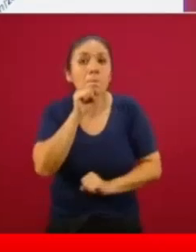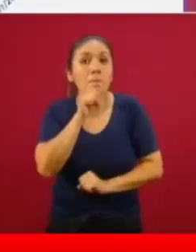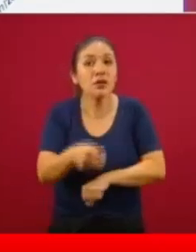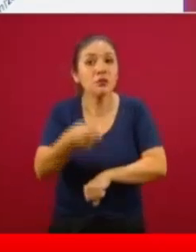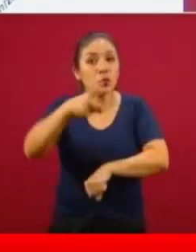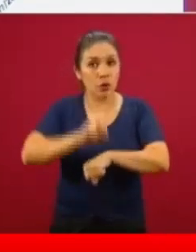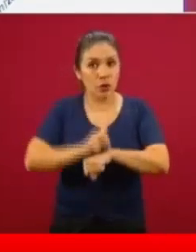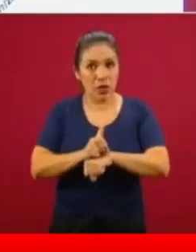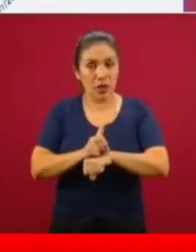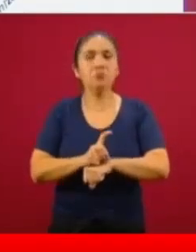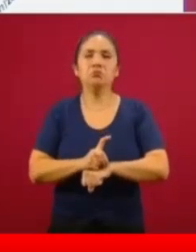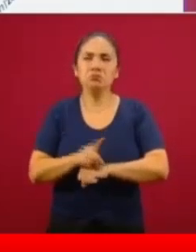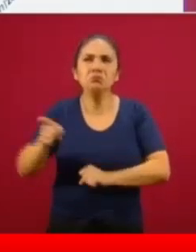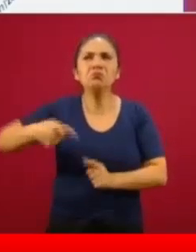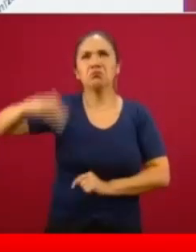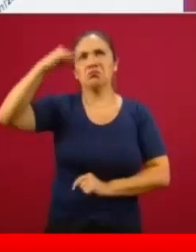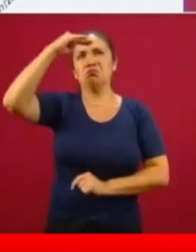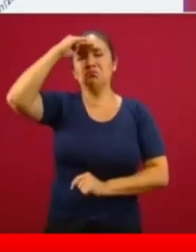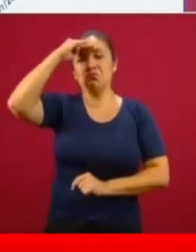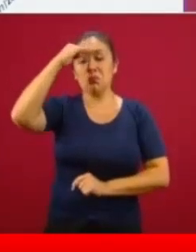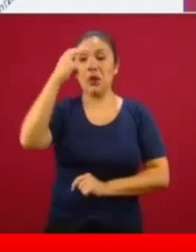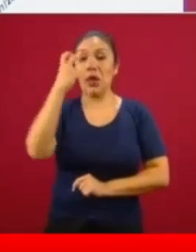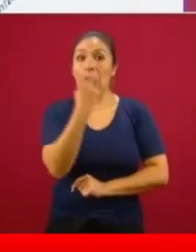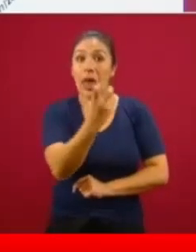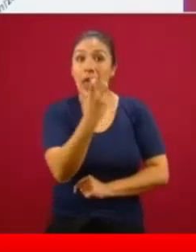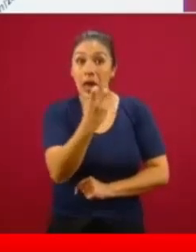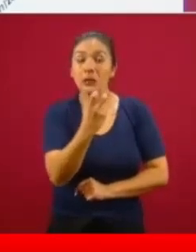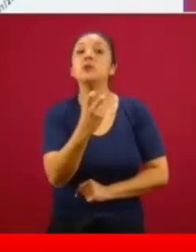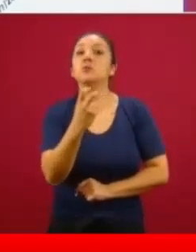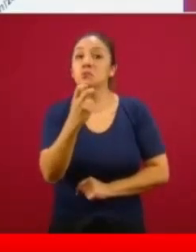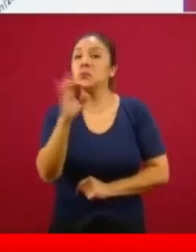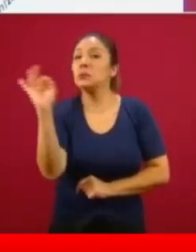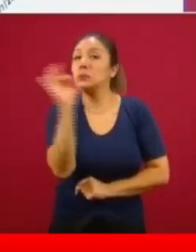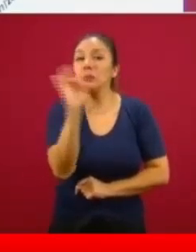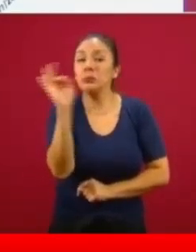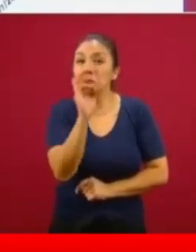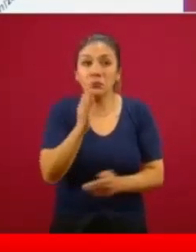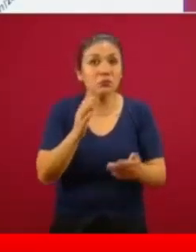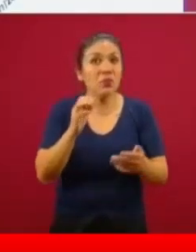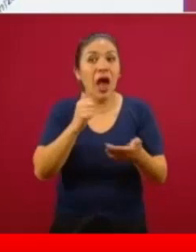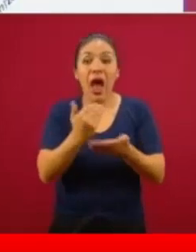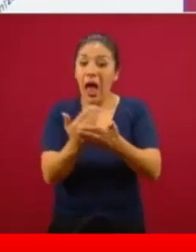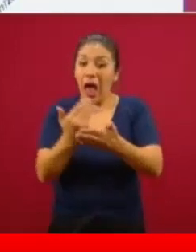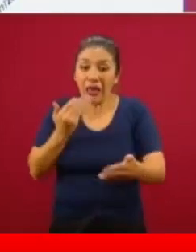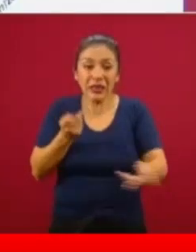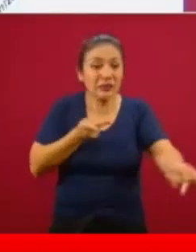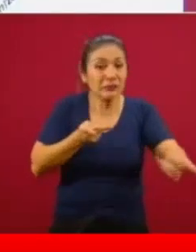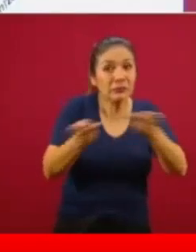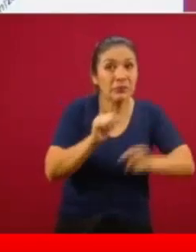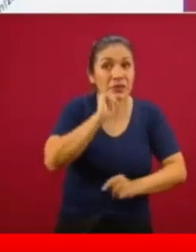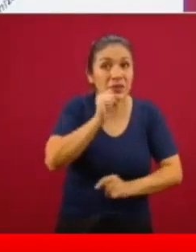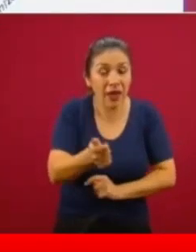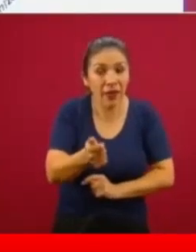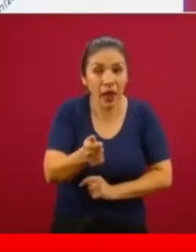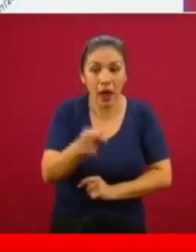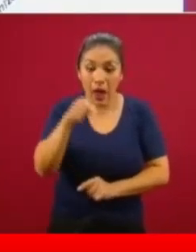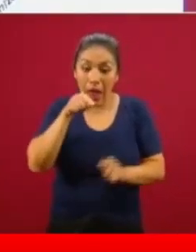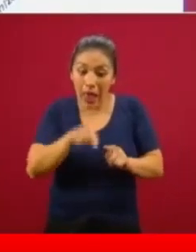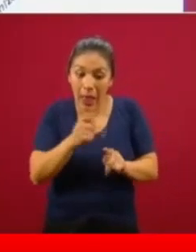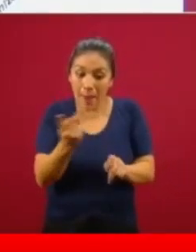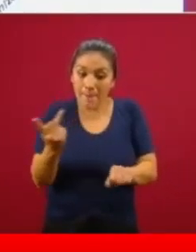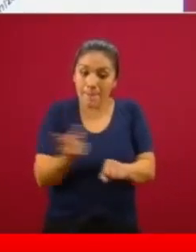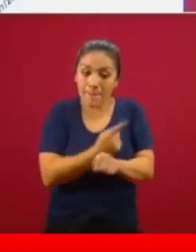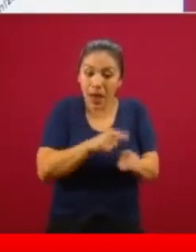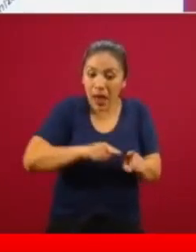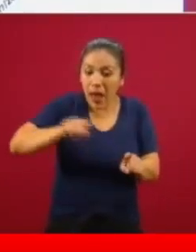Y dijeron, esto es lo que habría pasado sin intervenciones, esto es lo que pasará, dado